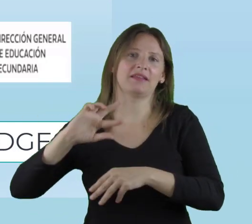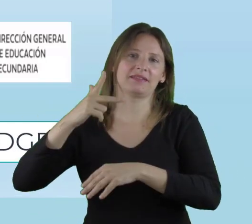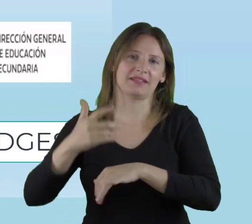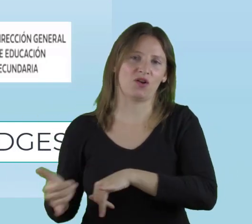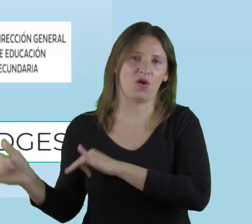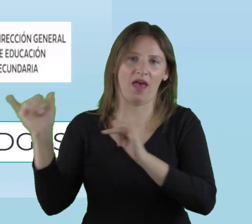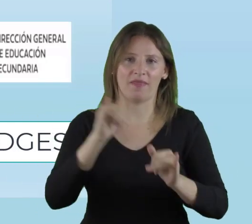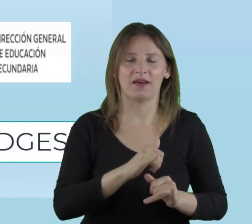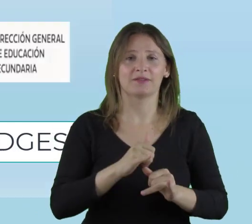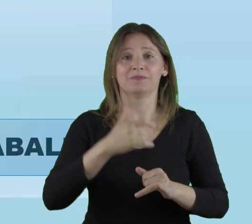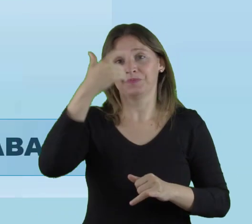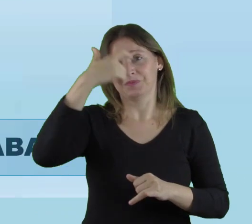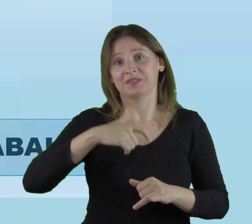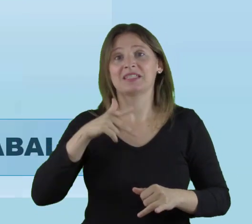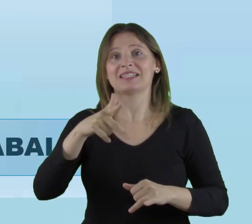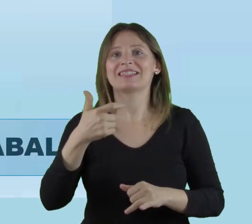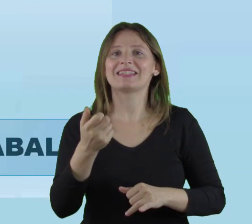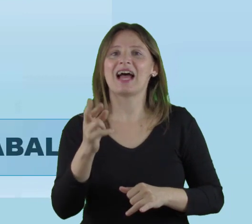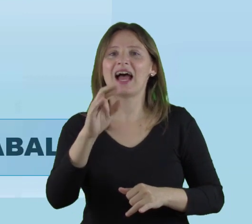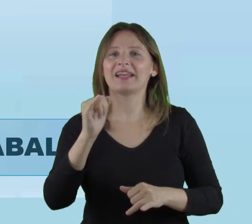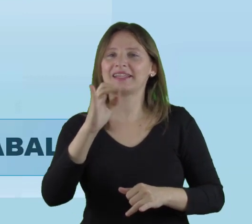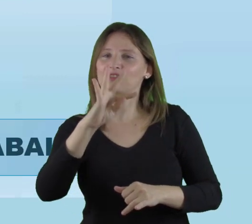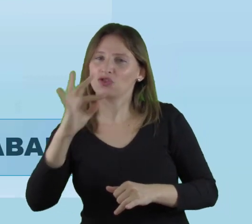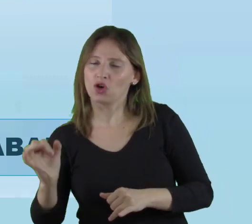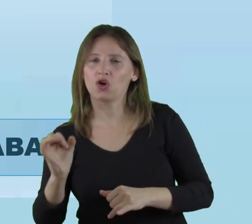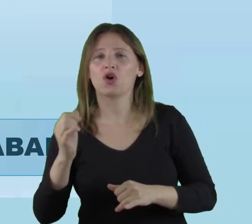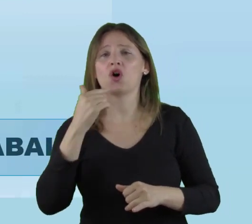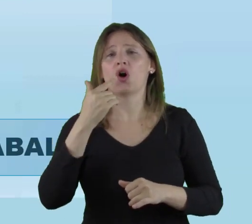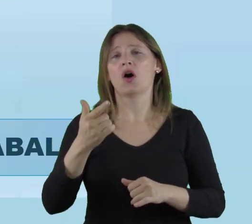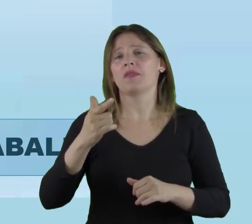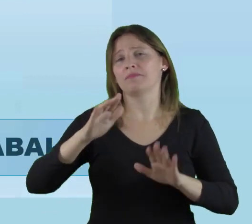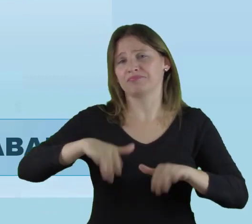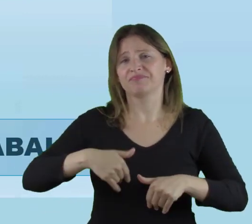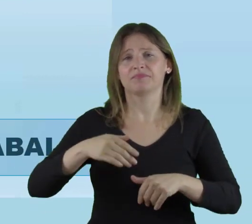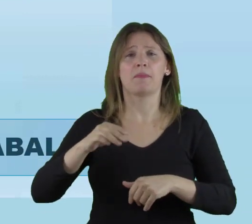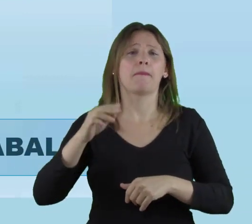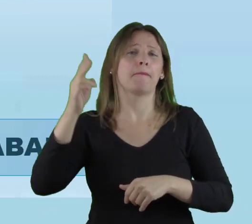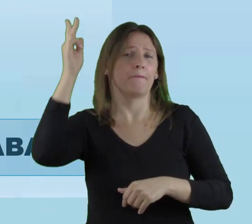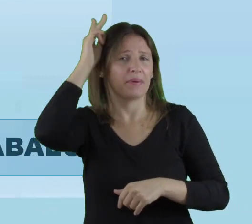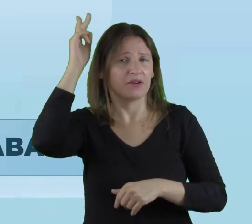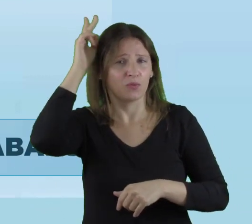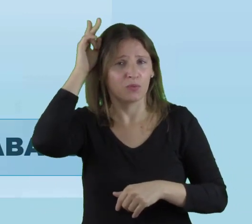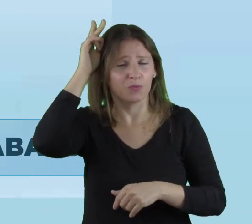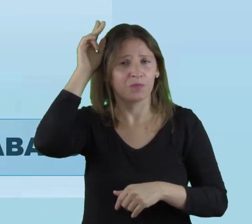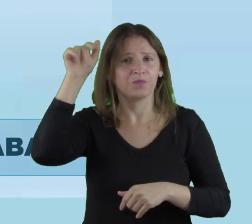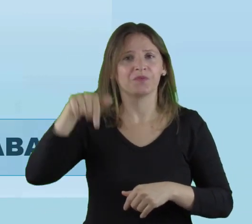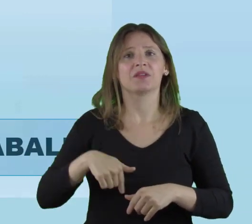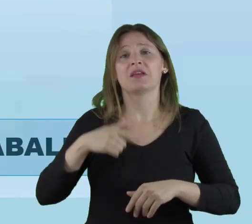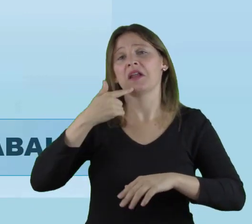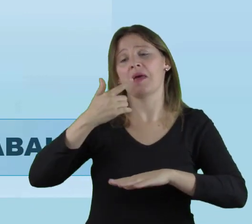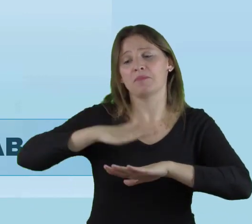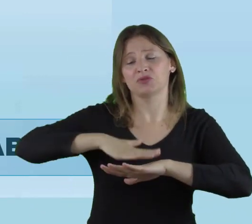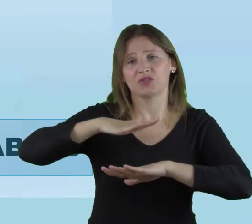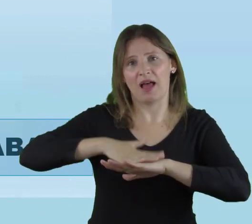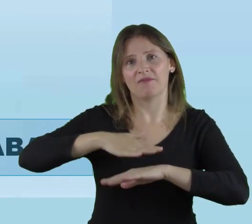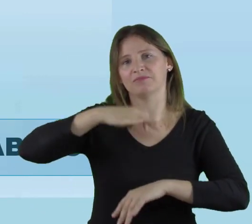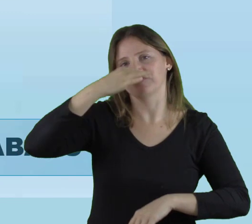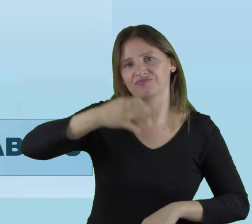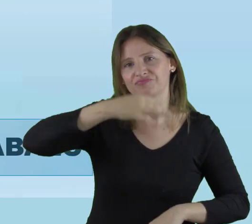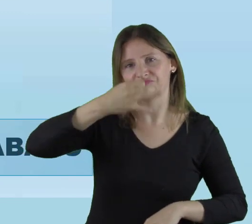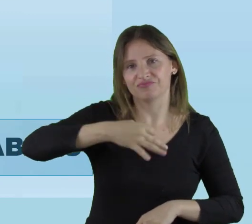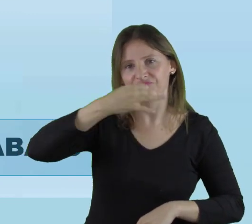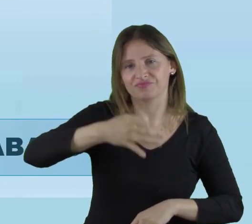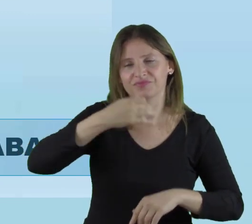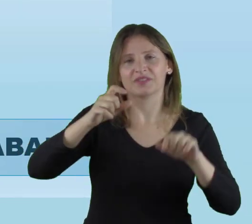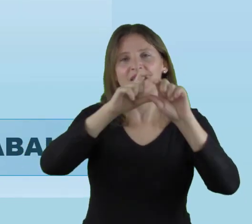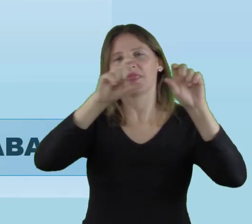este importante evento. Soy Charito Távara Zabalú, de nacionalidad peruana, y tengo a cargo esta